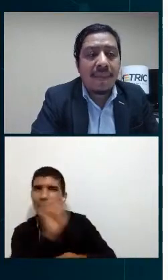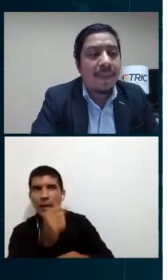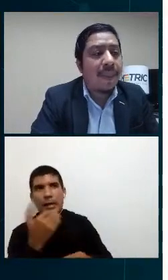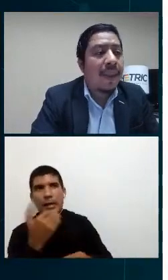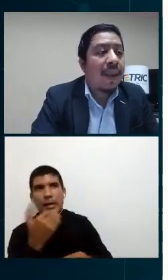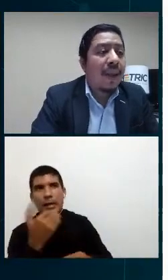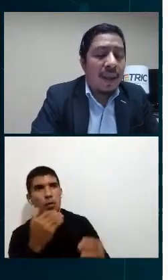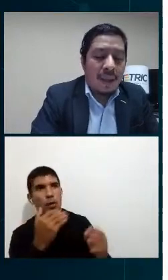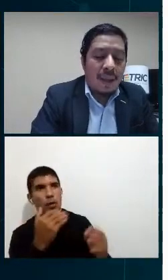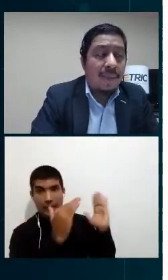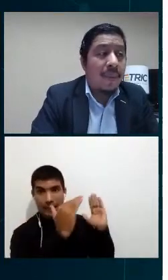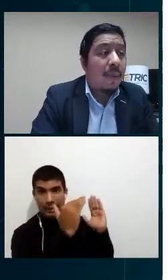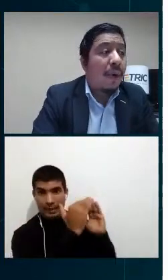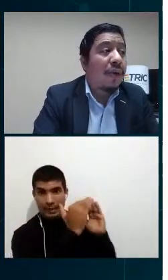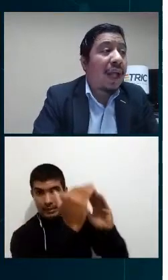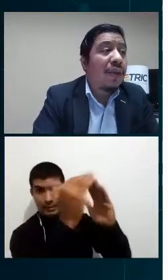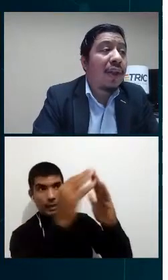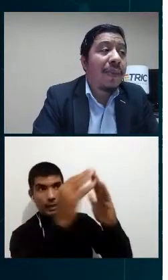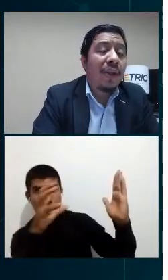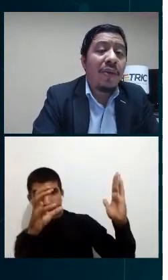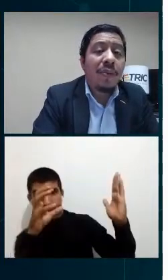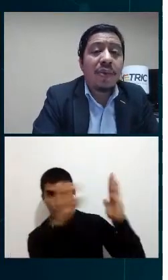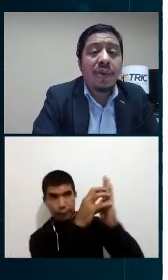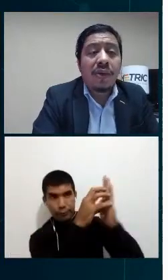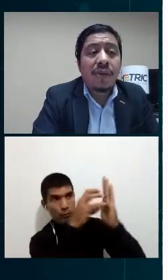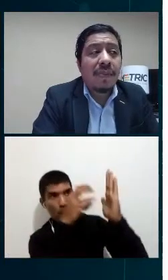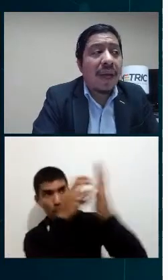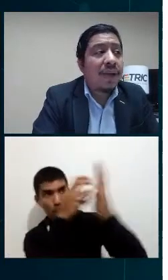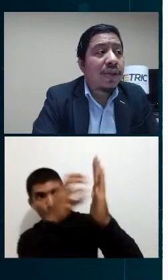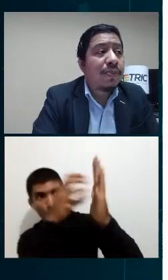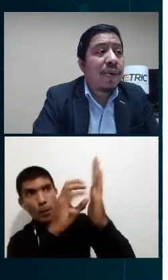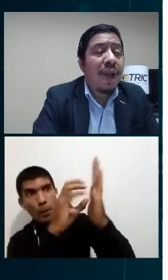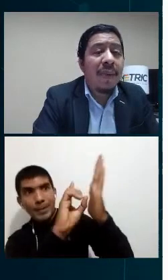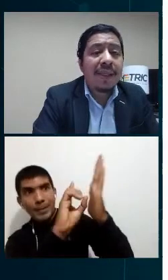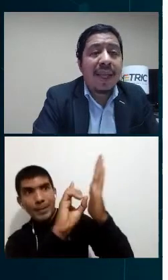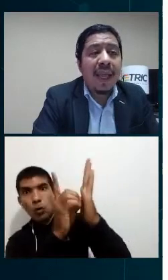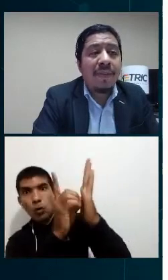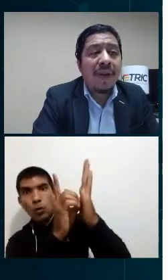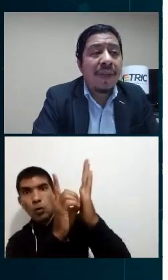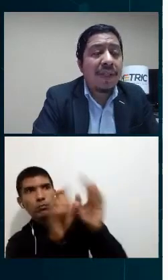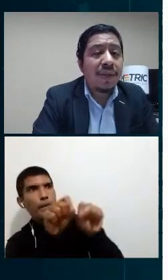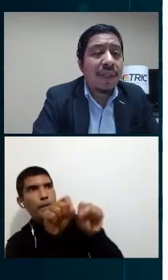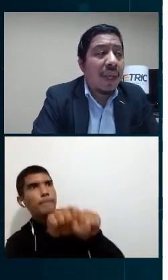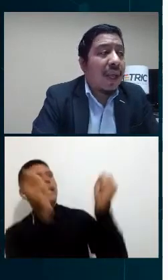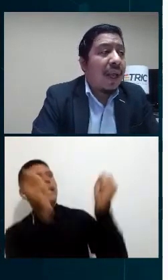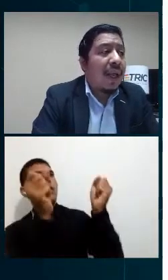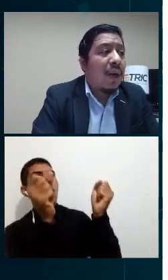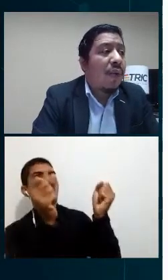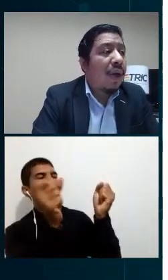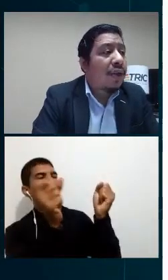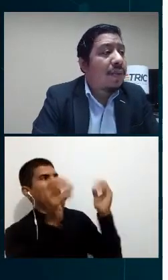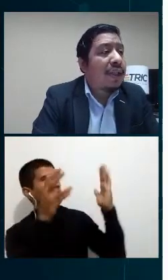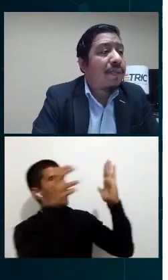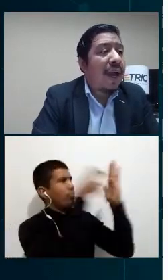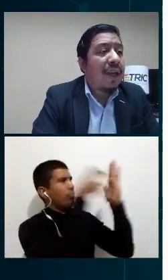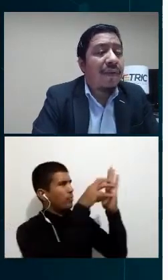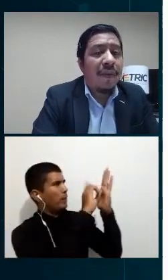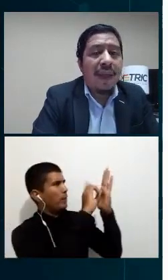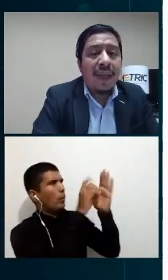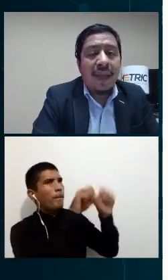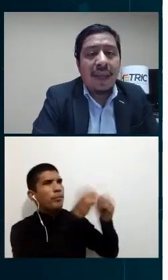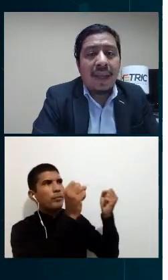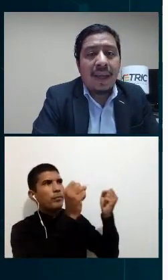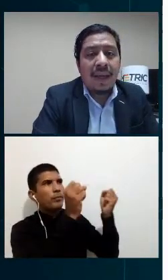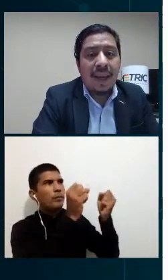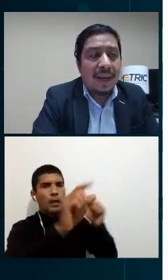nuestro sistema por lo tanto también tuvimos nosotros varios problemas imprevistos uno de los principales